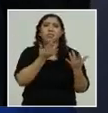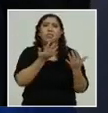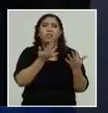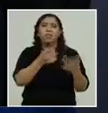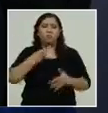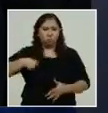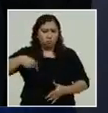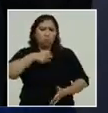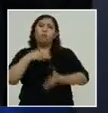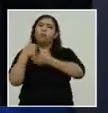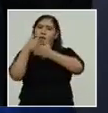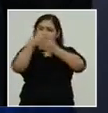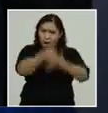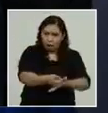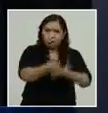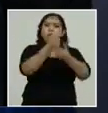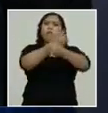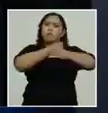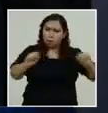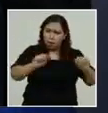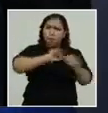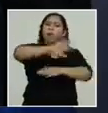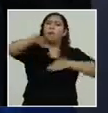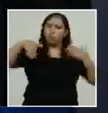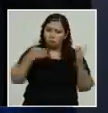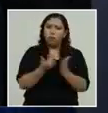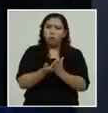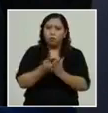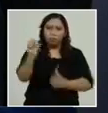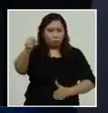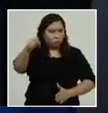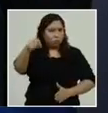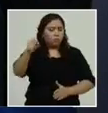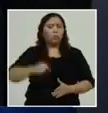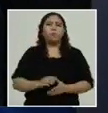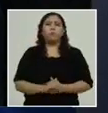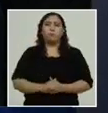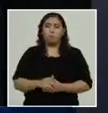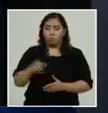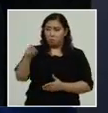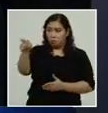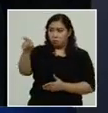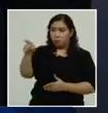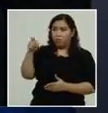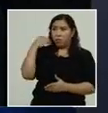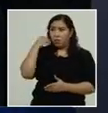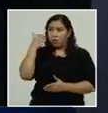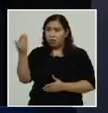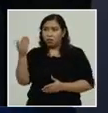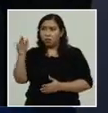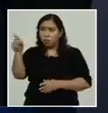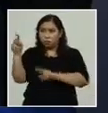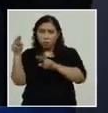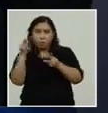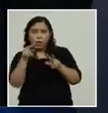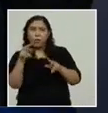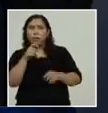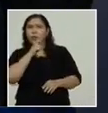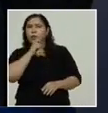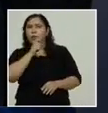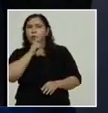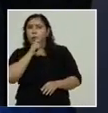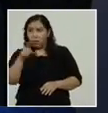y a todos los demás que están contribuyendo quieren contribuir de igual manera que esto se